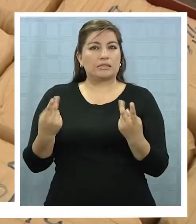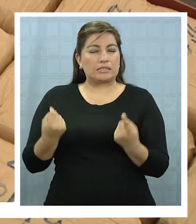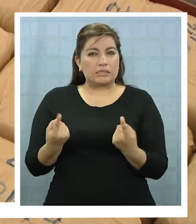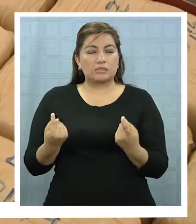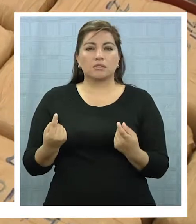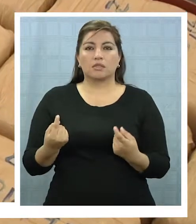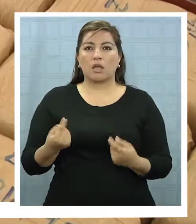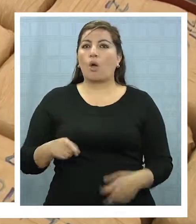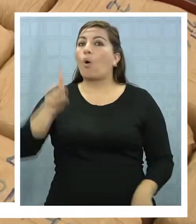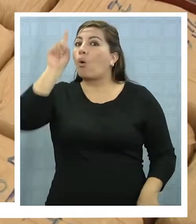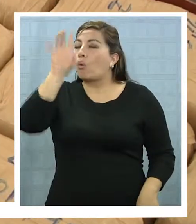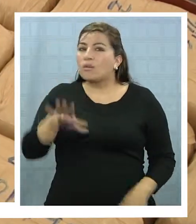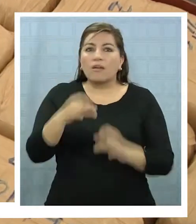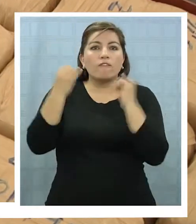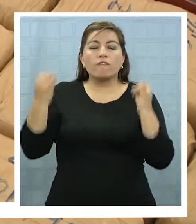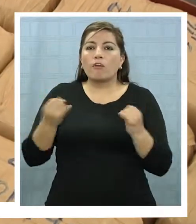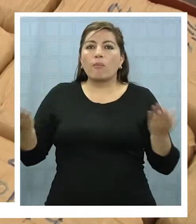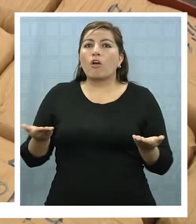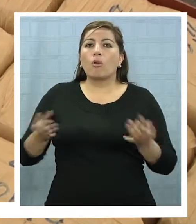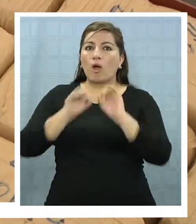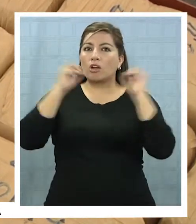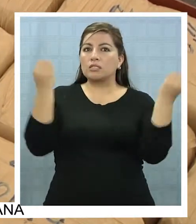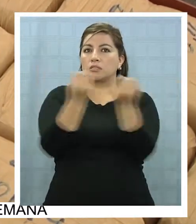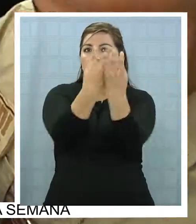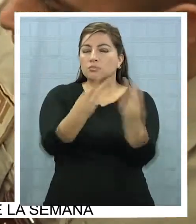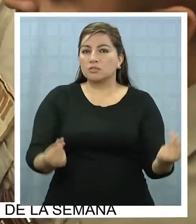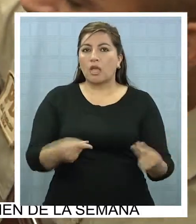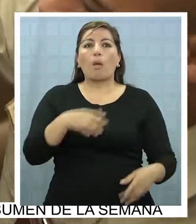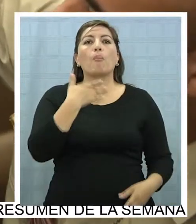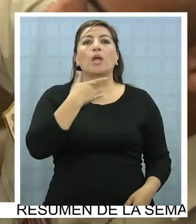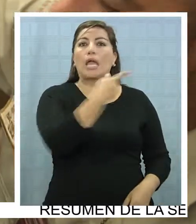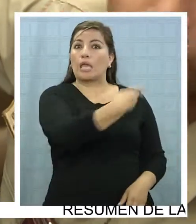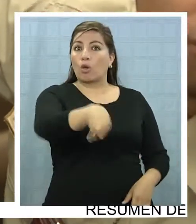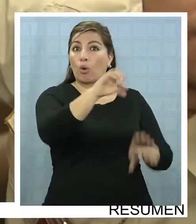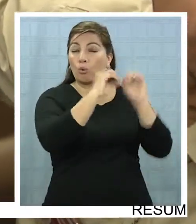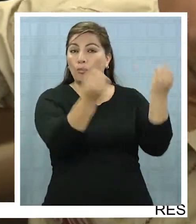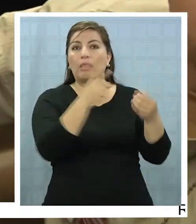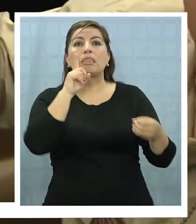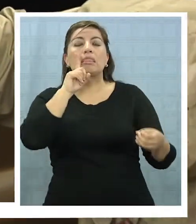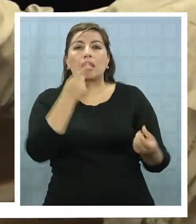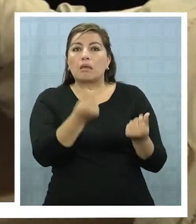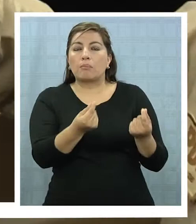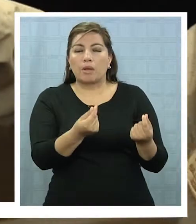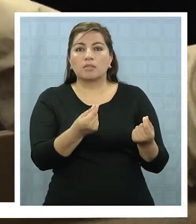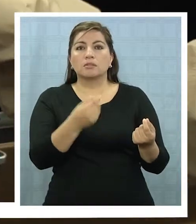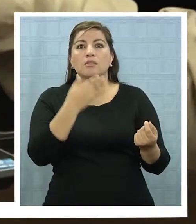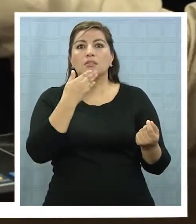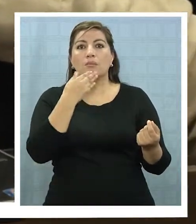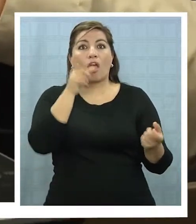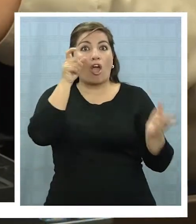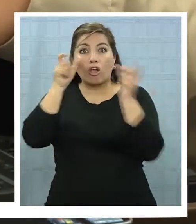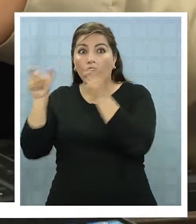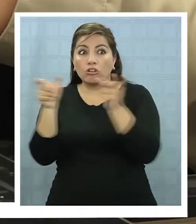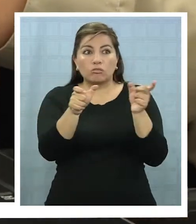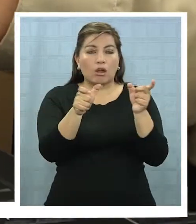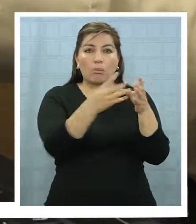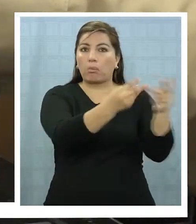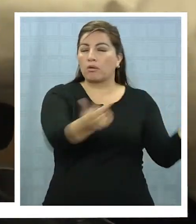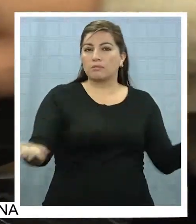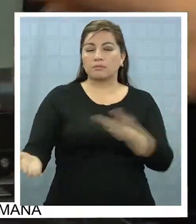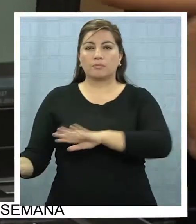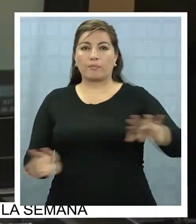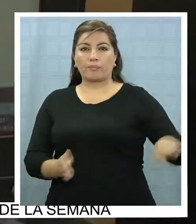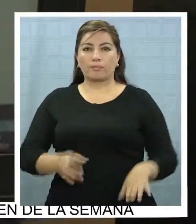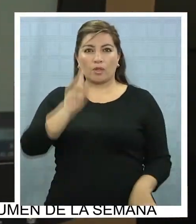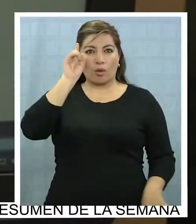enfrentar a estas organizaciones que, como vemos, tienen los recursos y las condiciones para poder muchas veces esquivar los controles policiales. Una diferencia